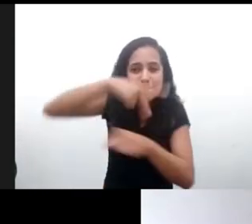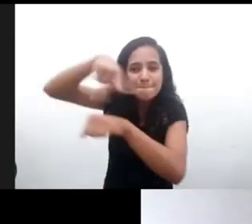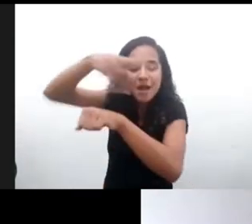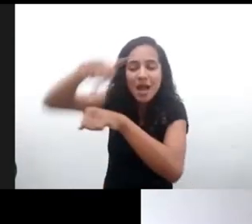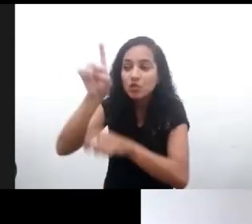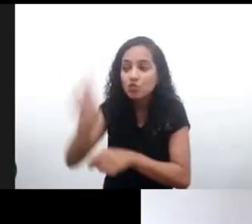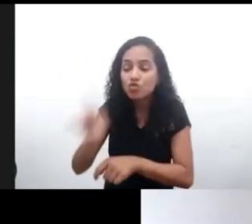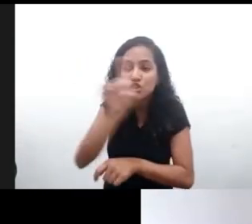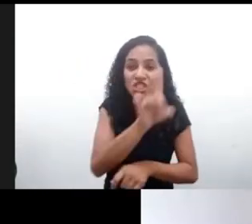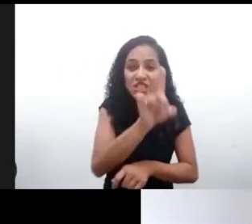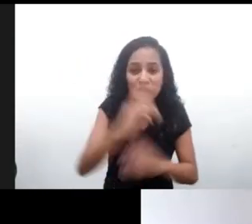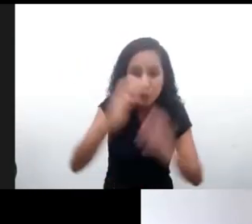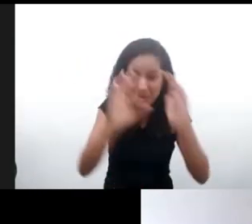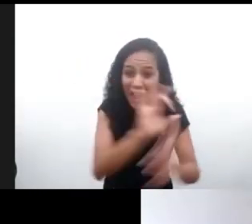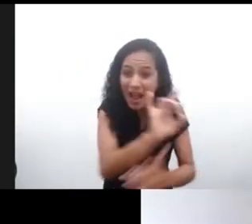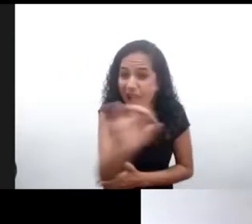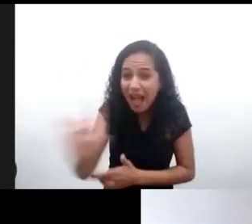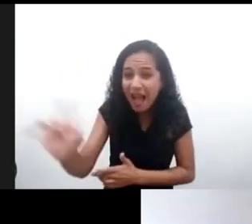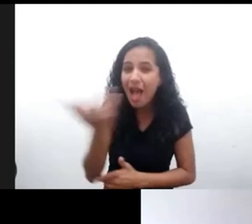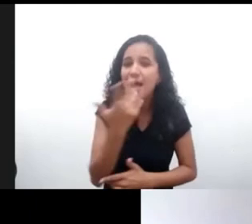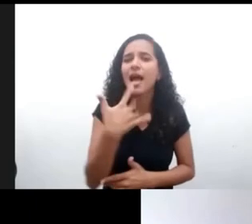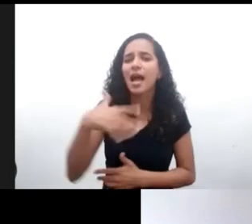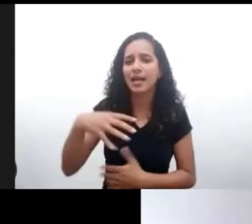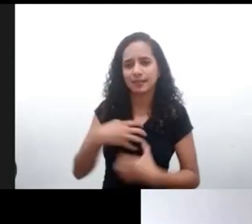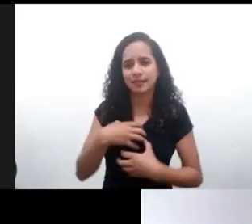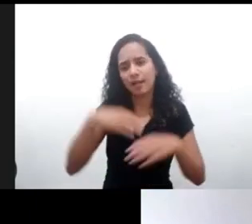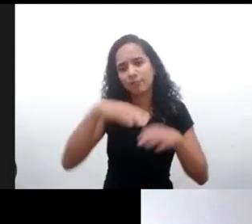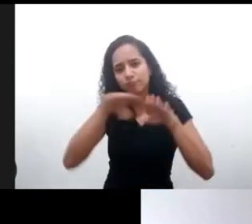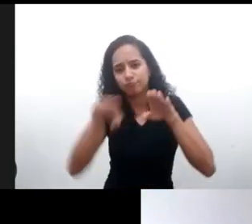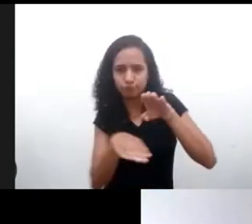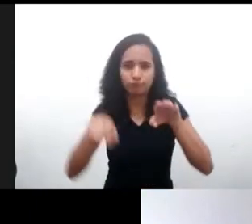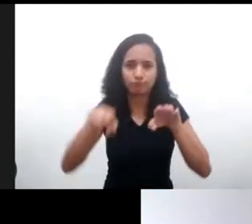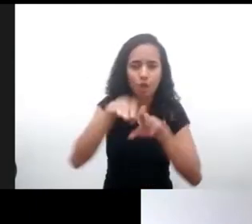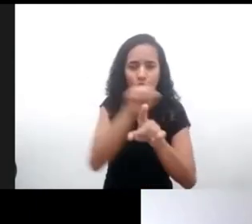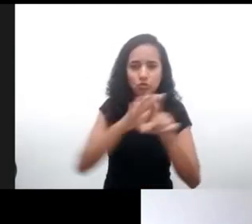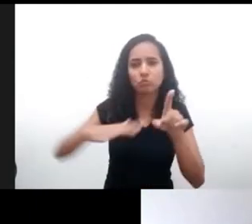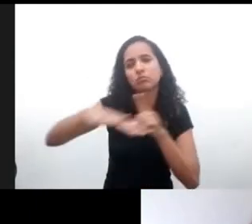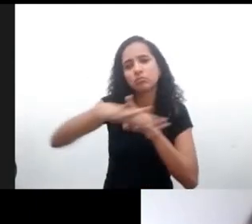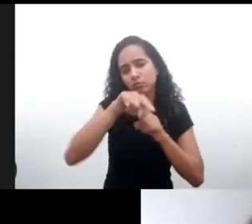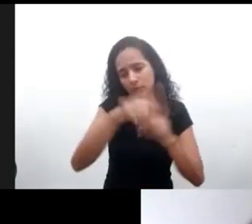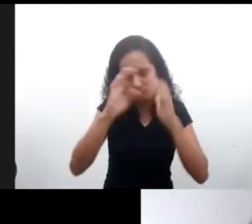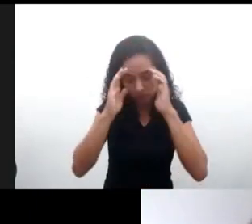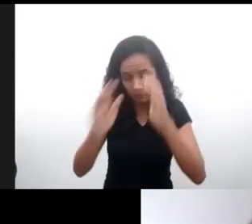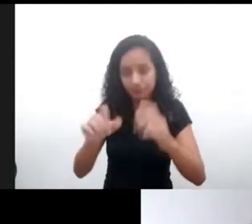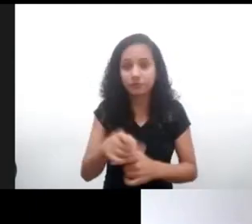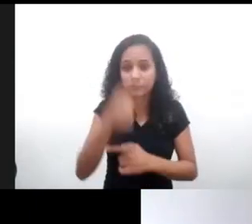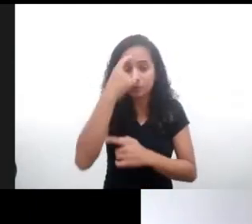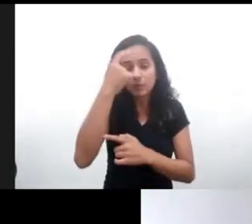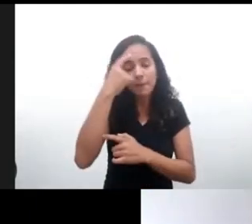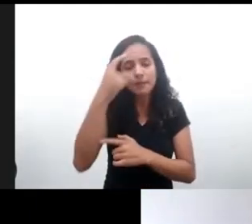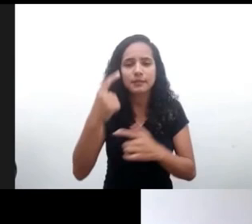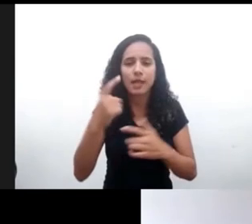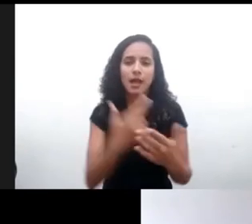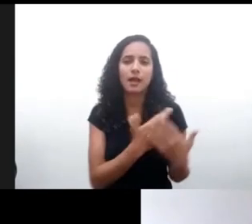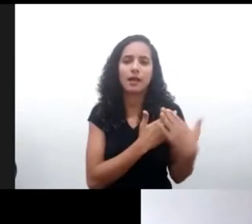medidas permite pensar diferente esta responsabilidad e intervención de las empresas y las diferencias en el tratamiento que hay